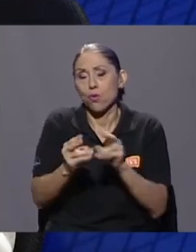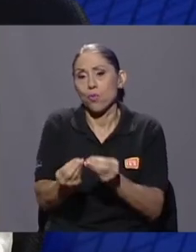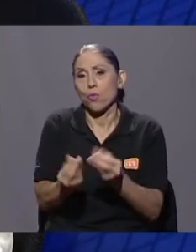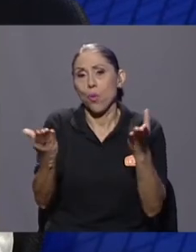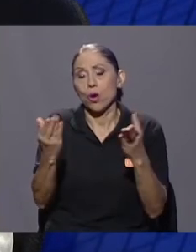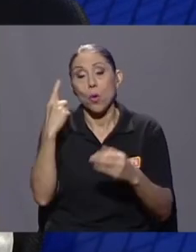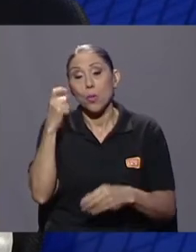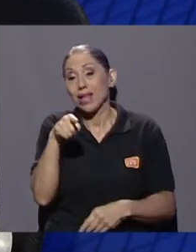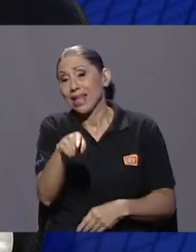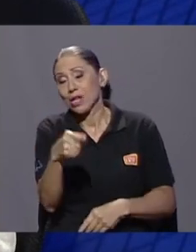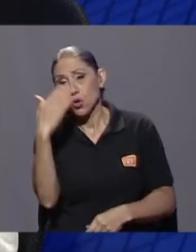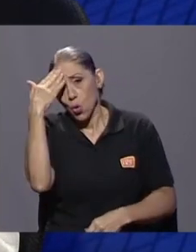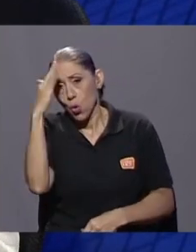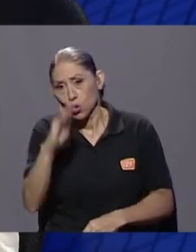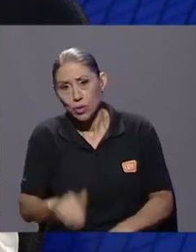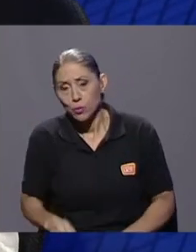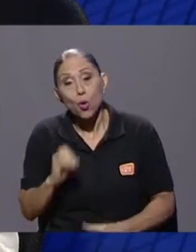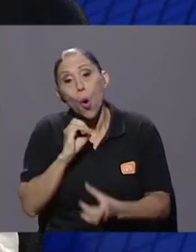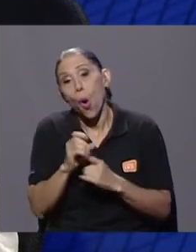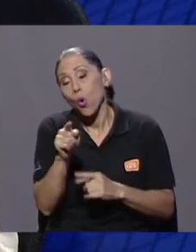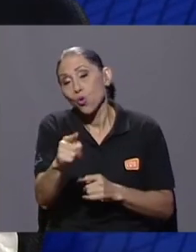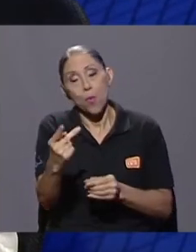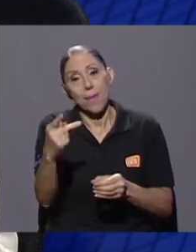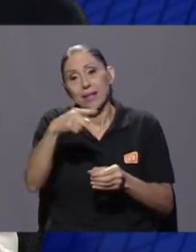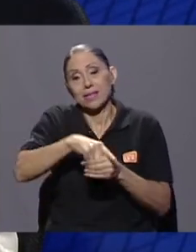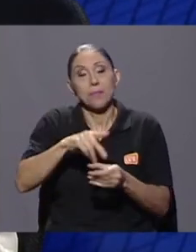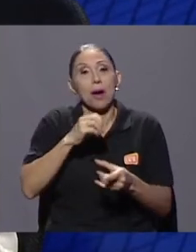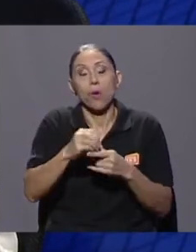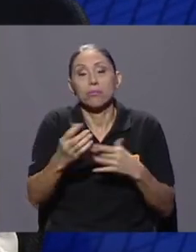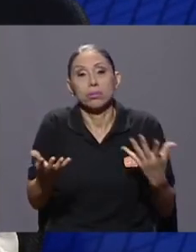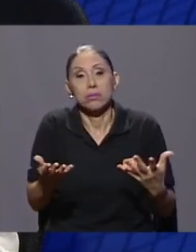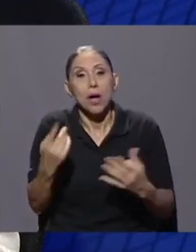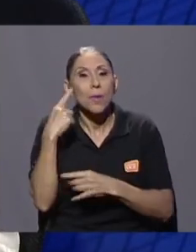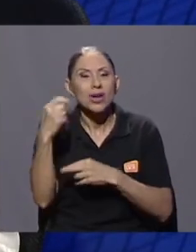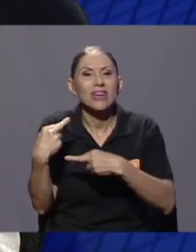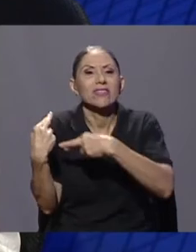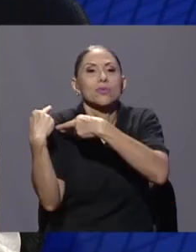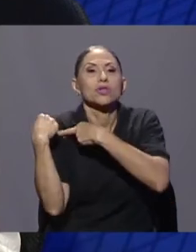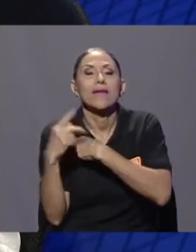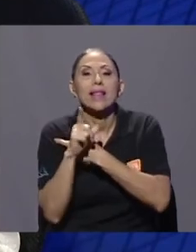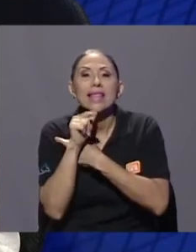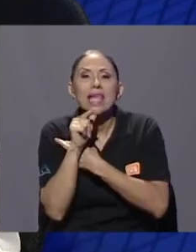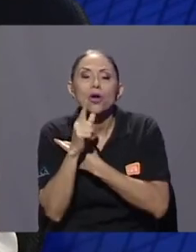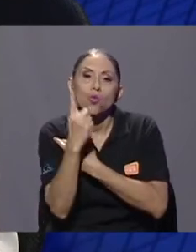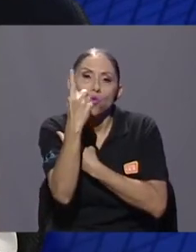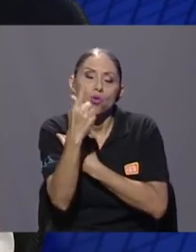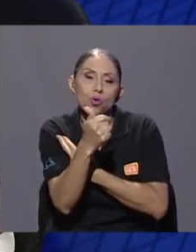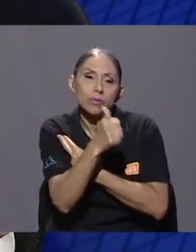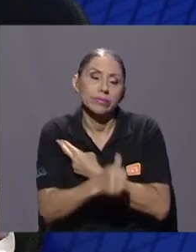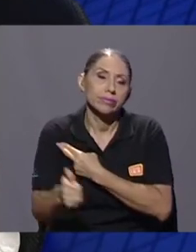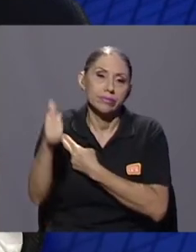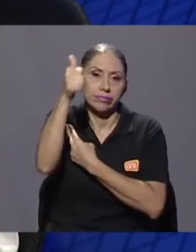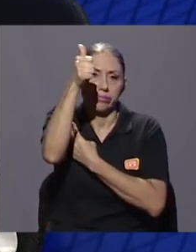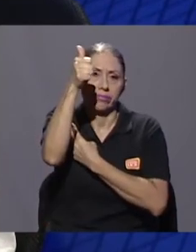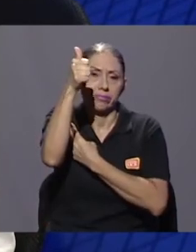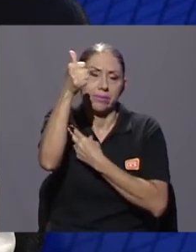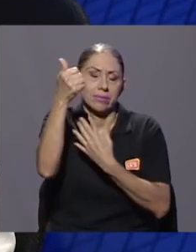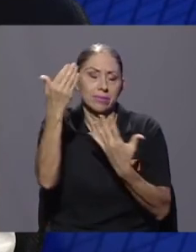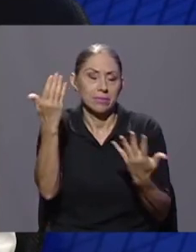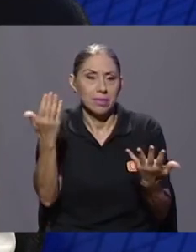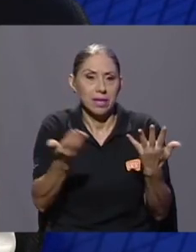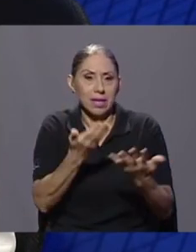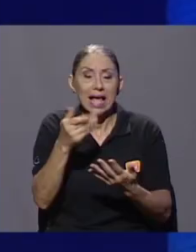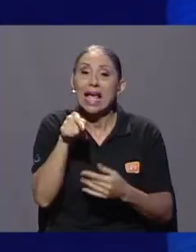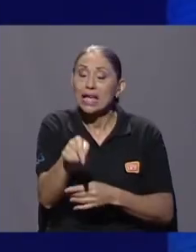participan o porque la responsabilidad recae en una sola figura. Y en la diversidad eso es muy,